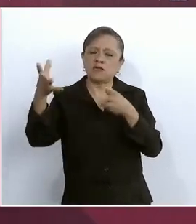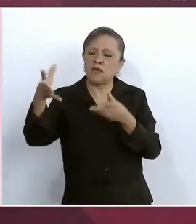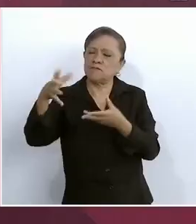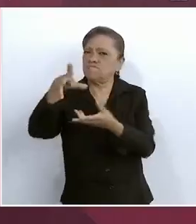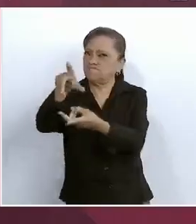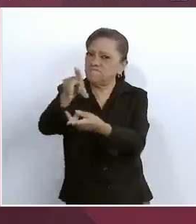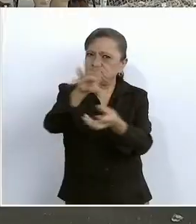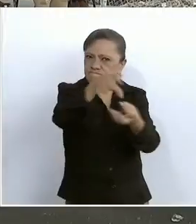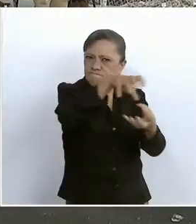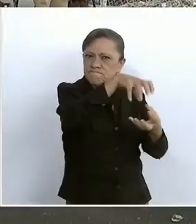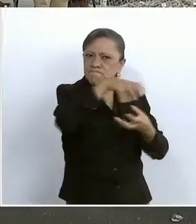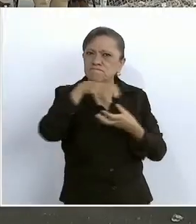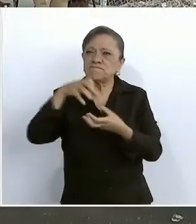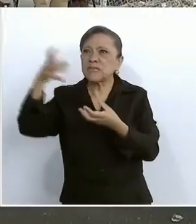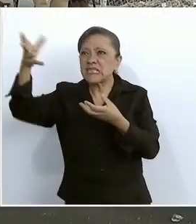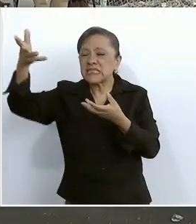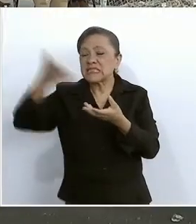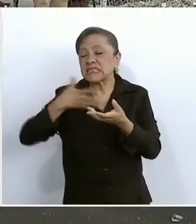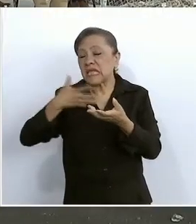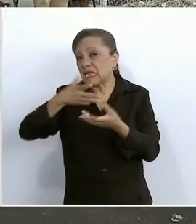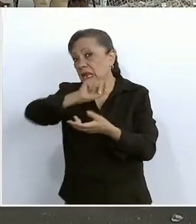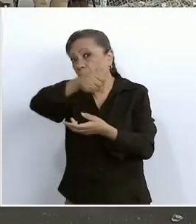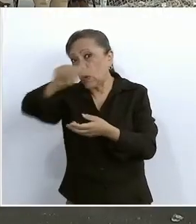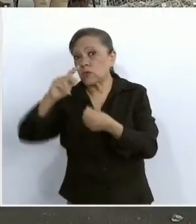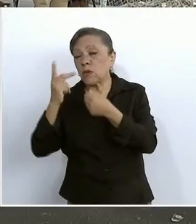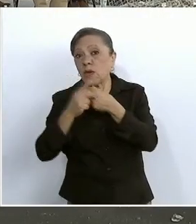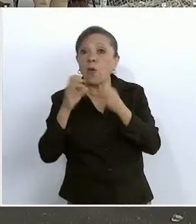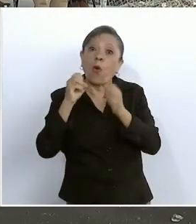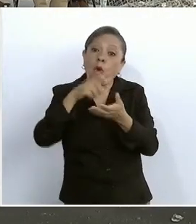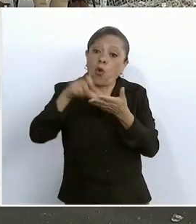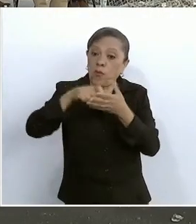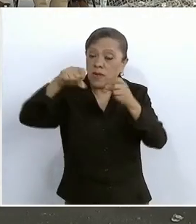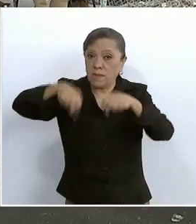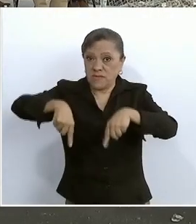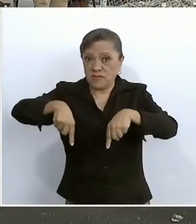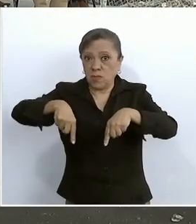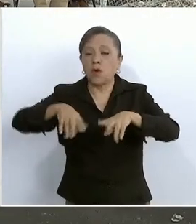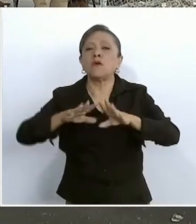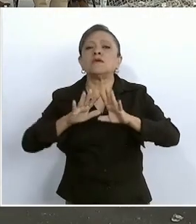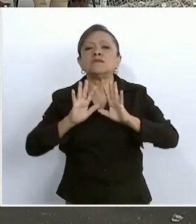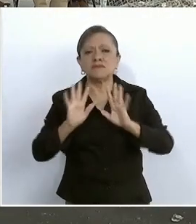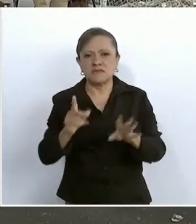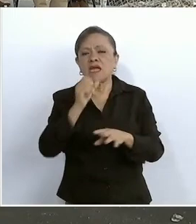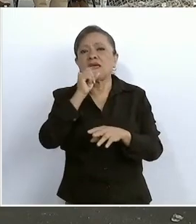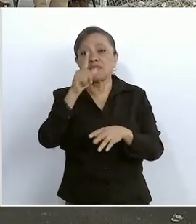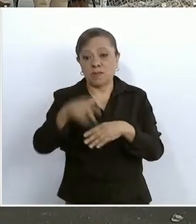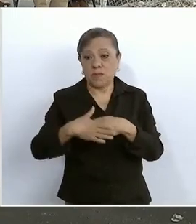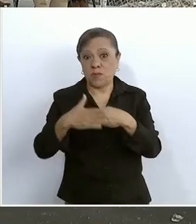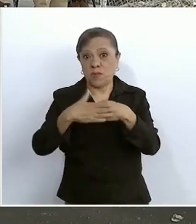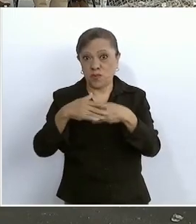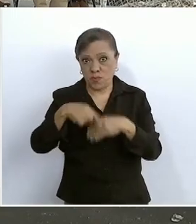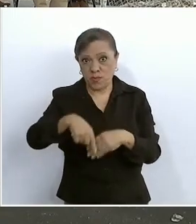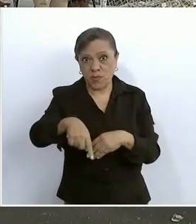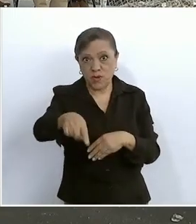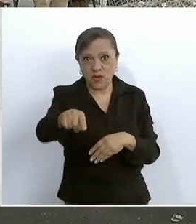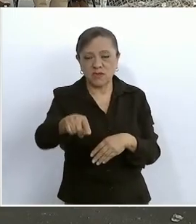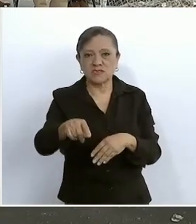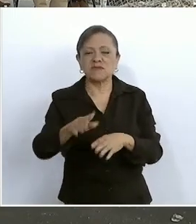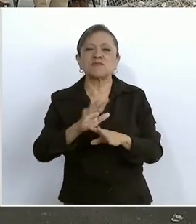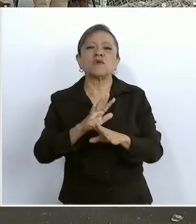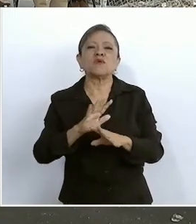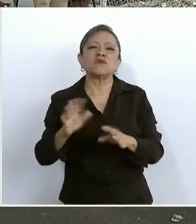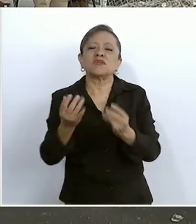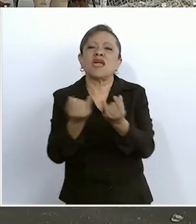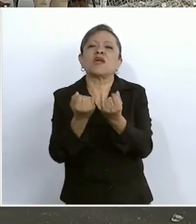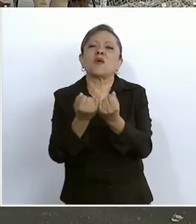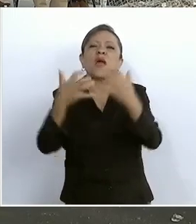rehabilitar las refinerías que nos dejaron porque las estaban dejando